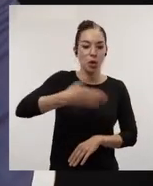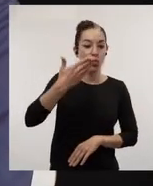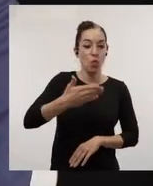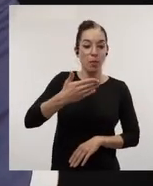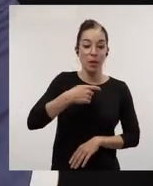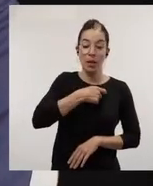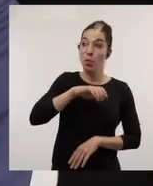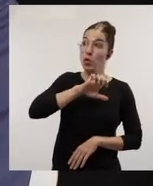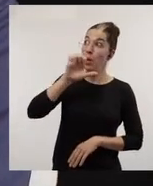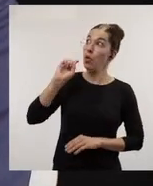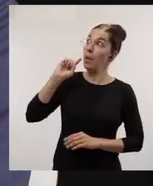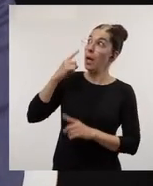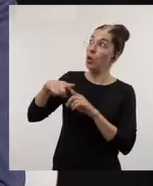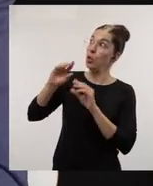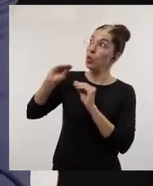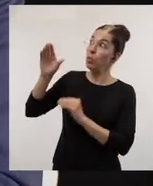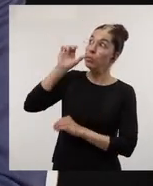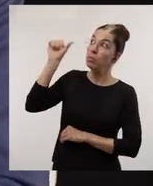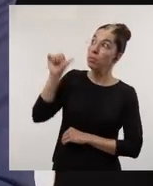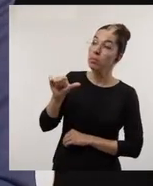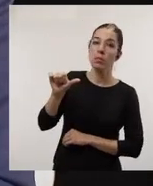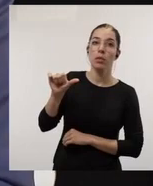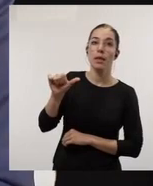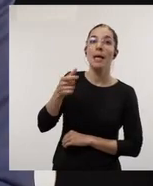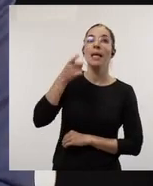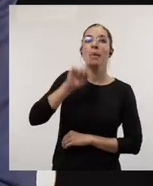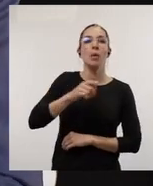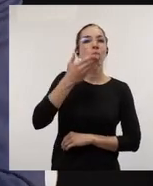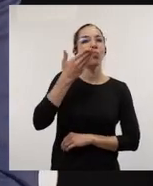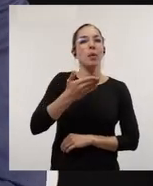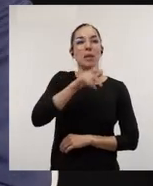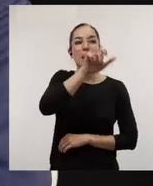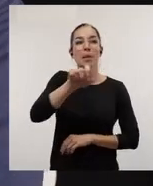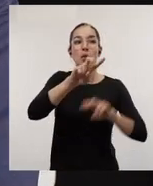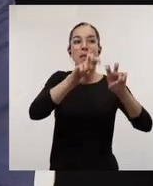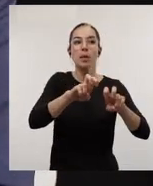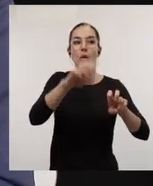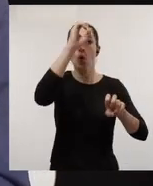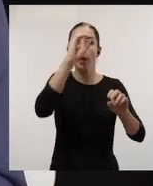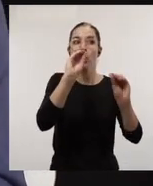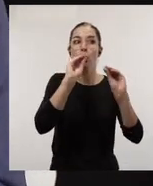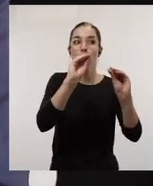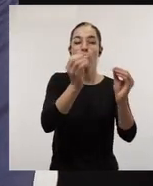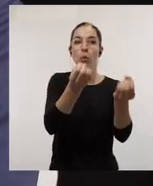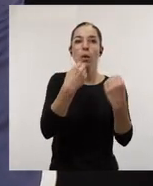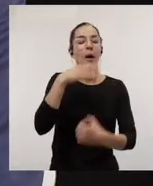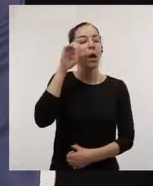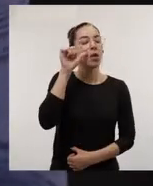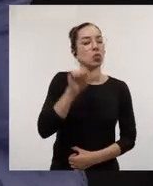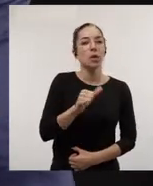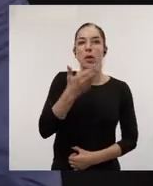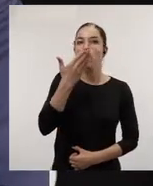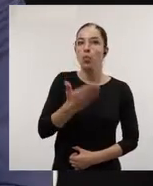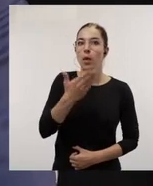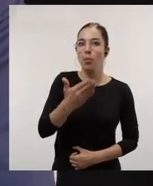es escuchar lo que la Comisión Europea nos quiera trasladar como lo que nuestros investigadores nos quieran trasladar a